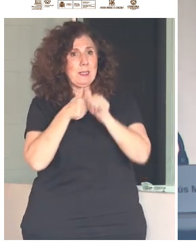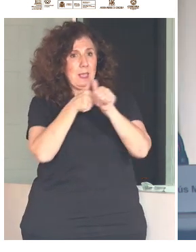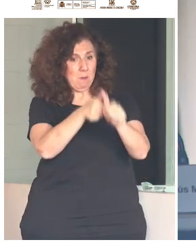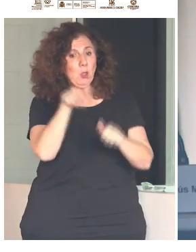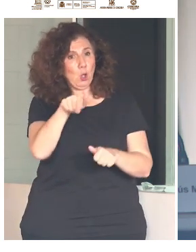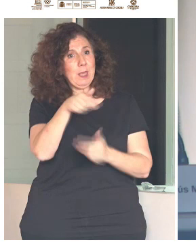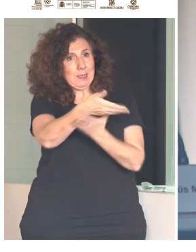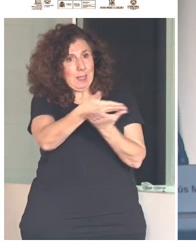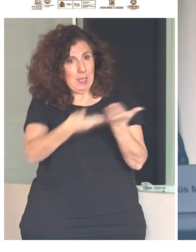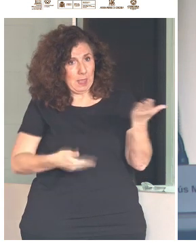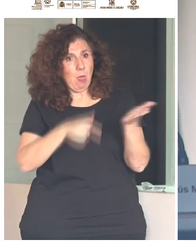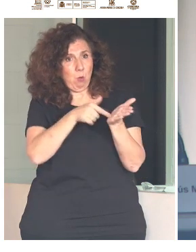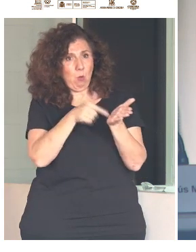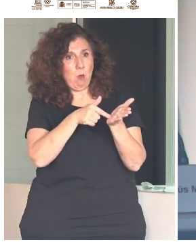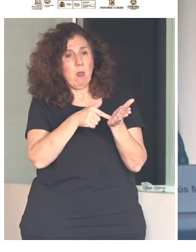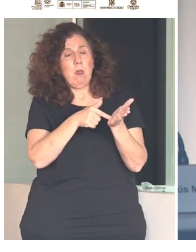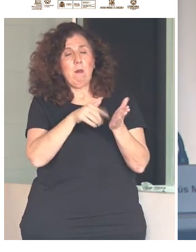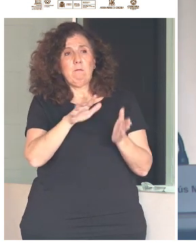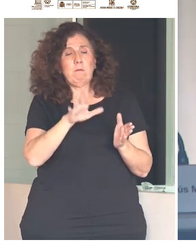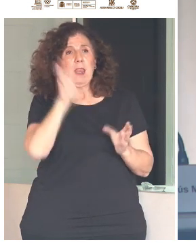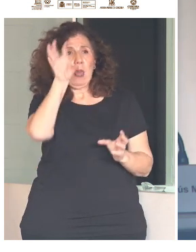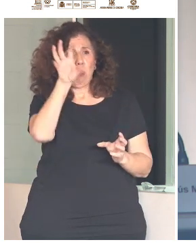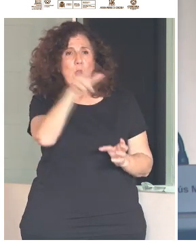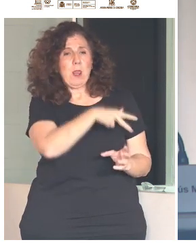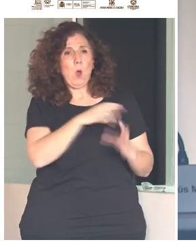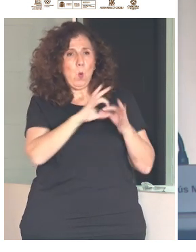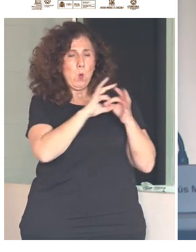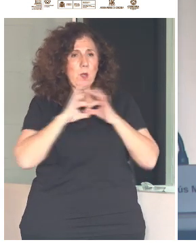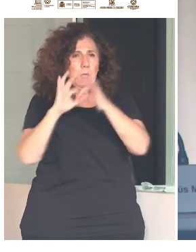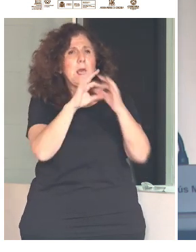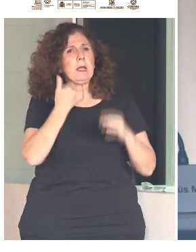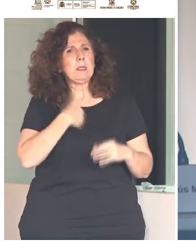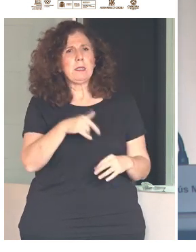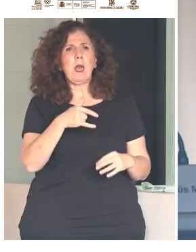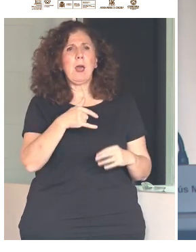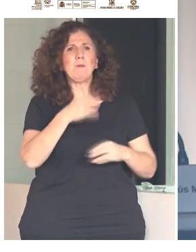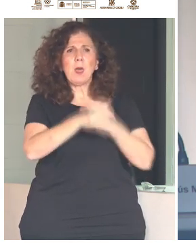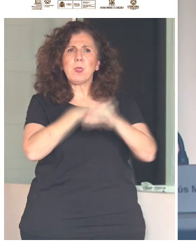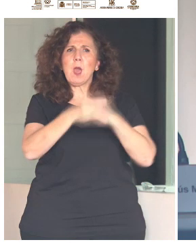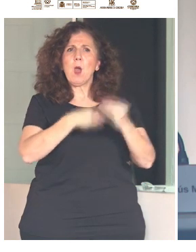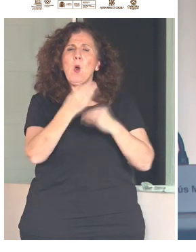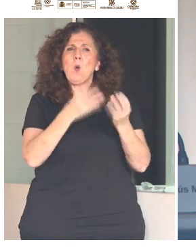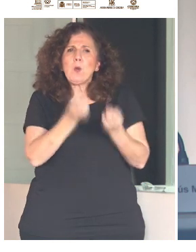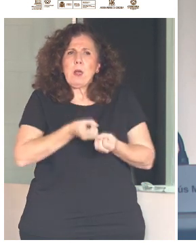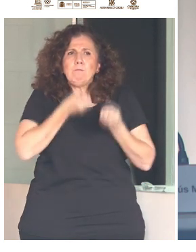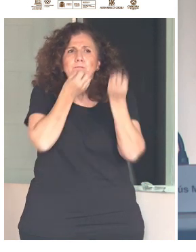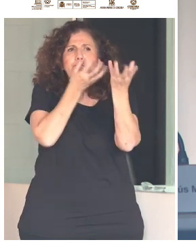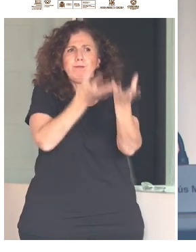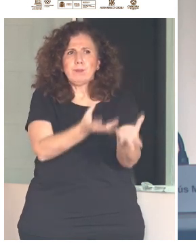ese Tratado en Naciones Unidas ya publicaba una observación que aclaraba la